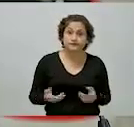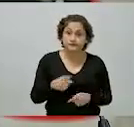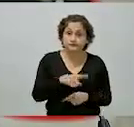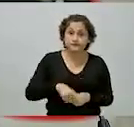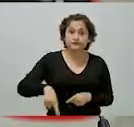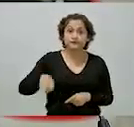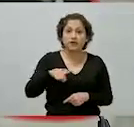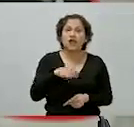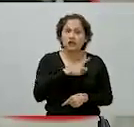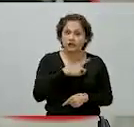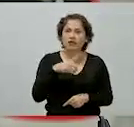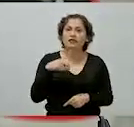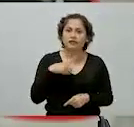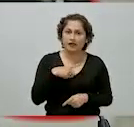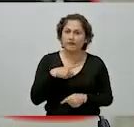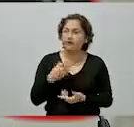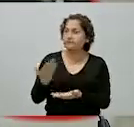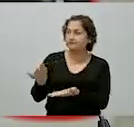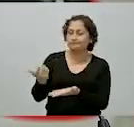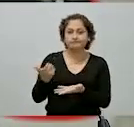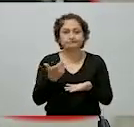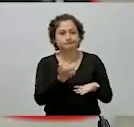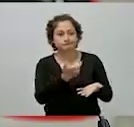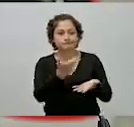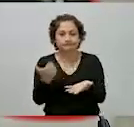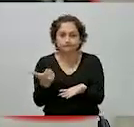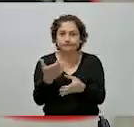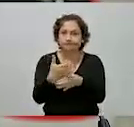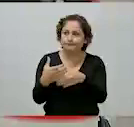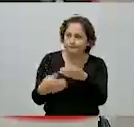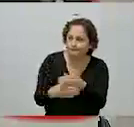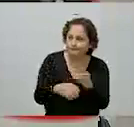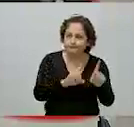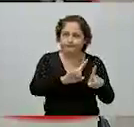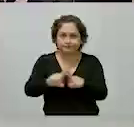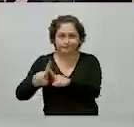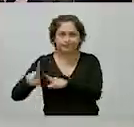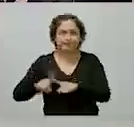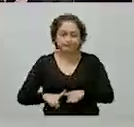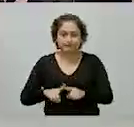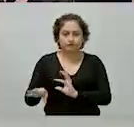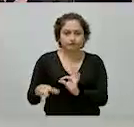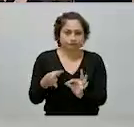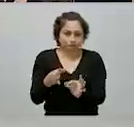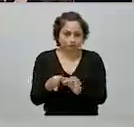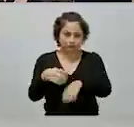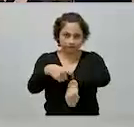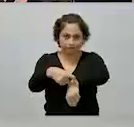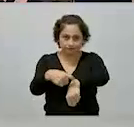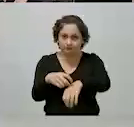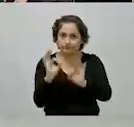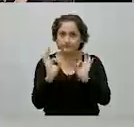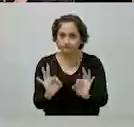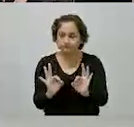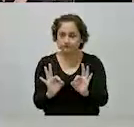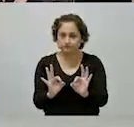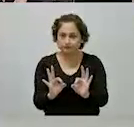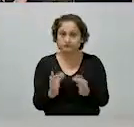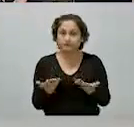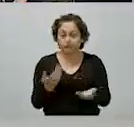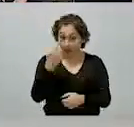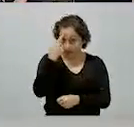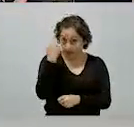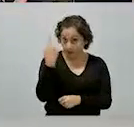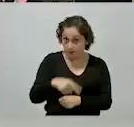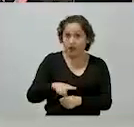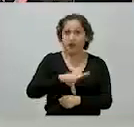recursos que se requieren a tiempo. En este caso, para